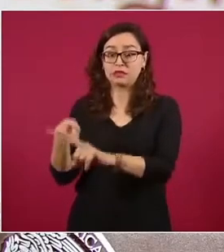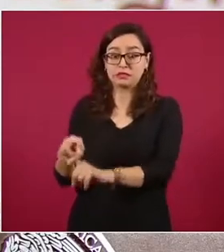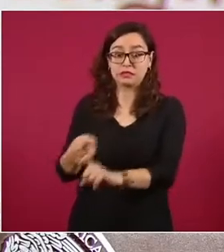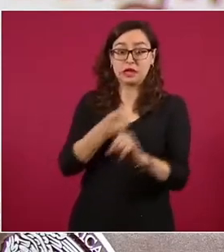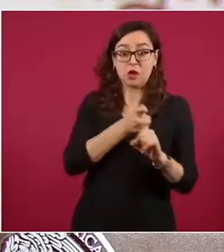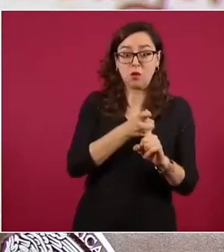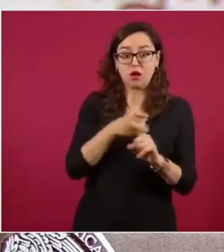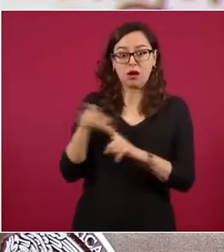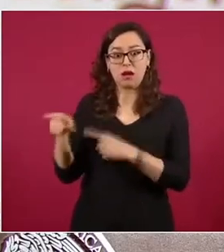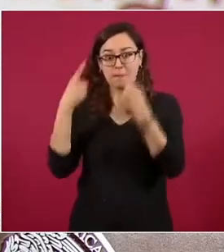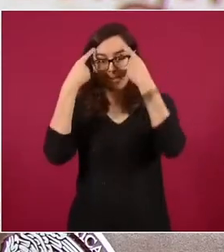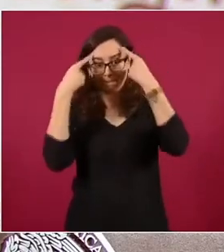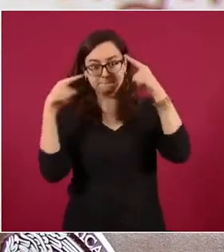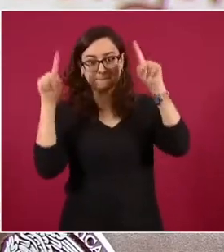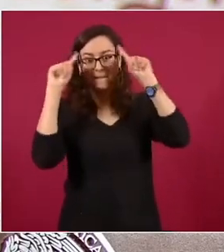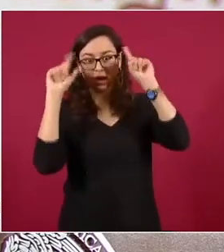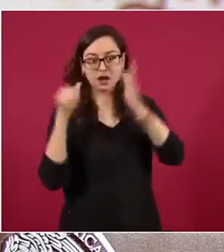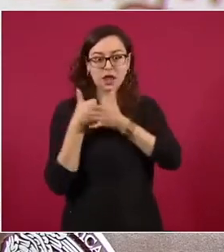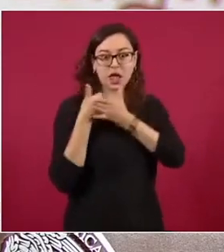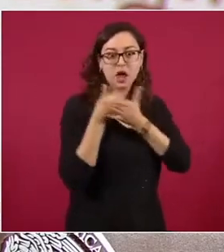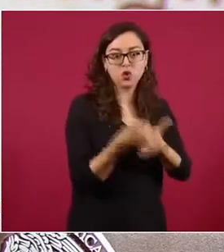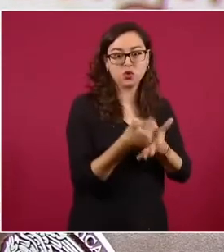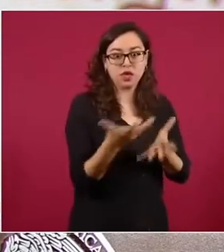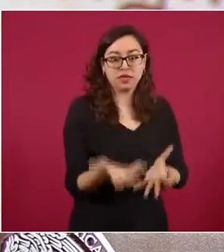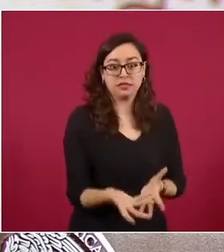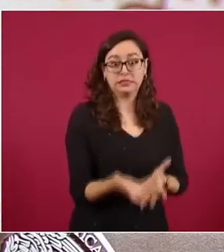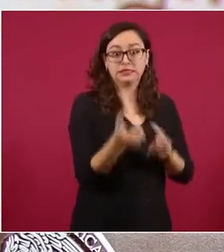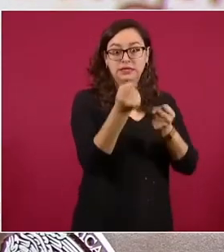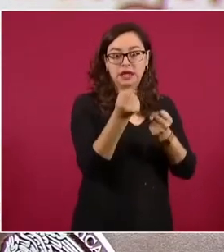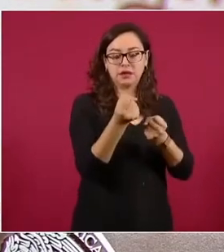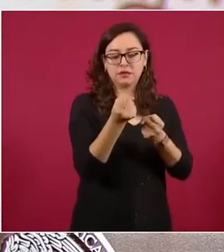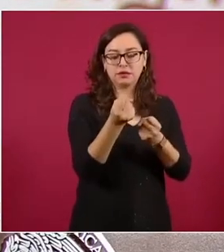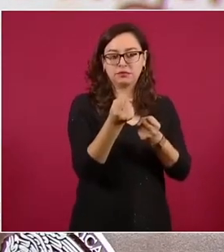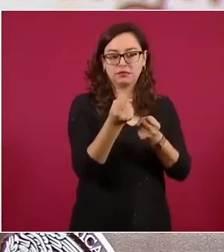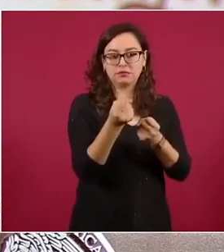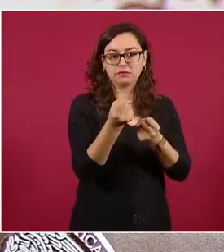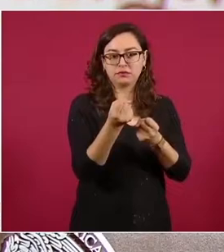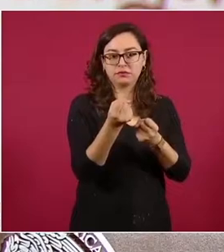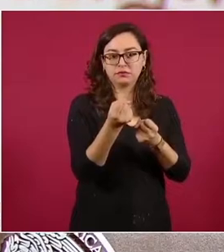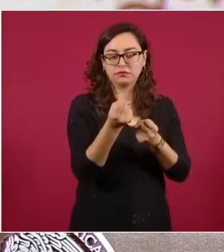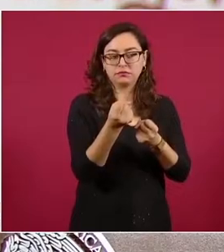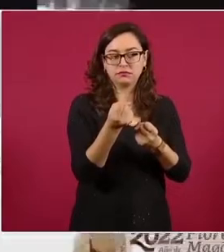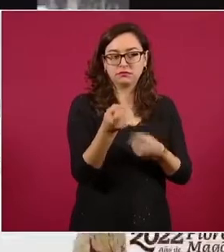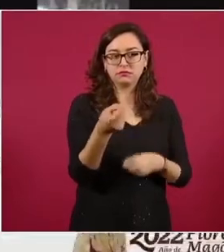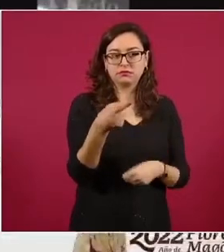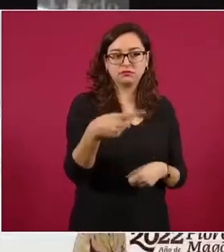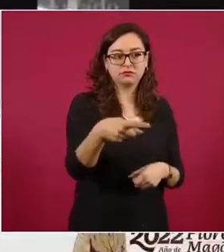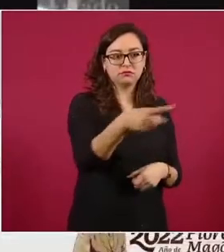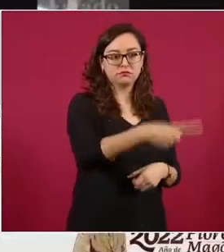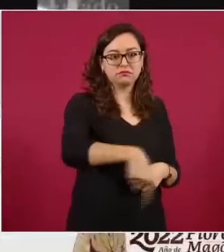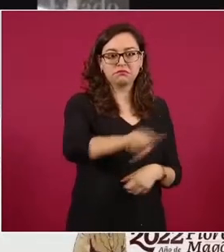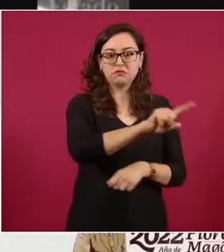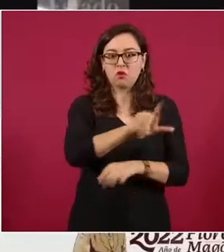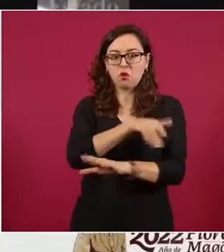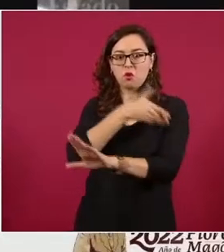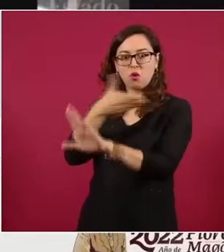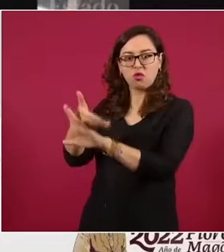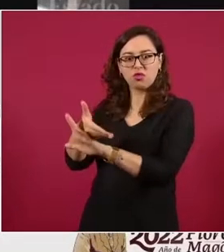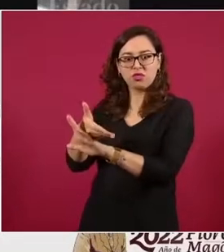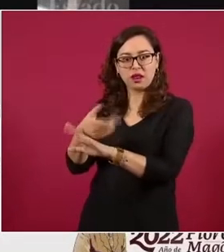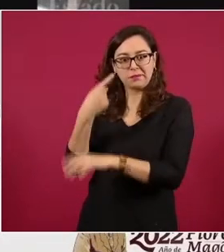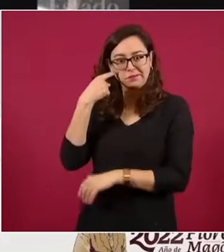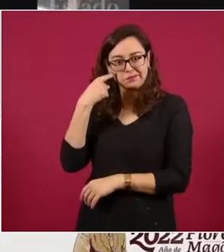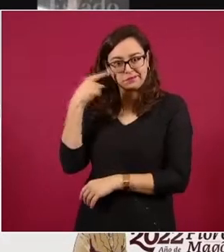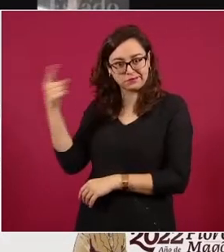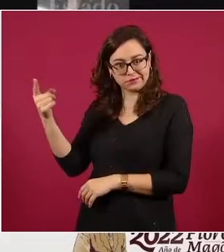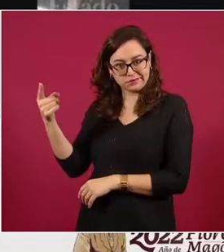para acusar al gobierno federal de militarizar el país. Un operativo de la Policía Municipal de Atizapán